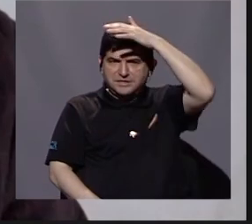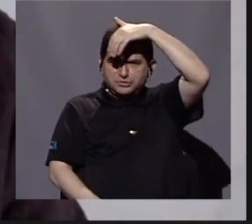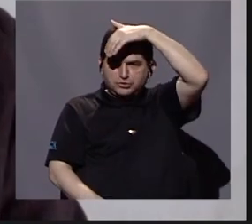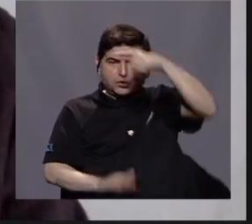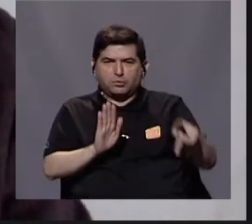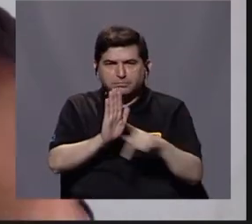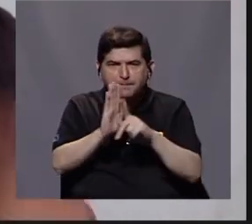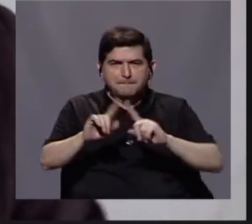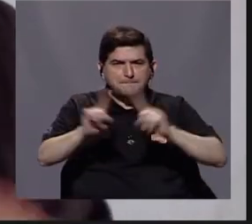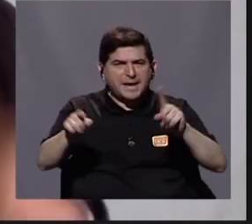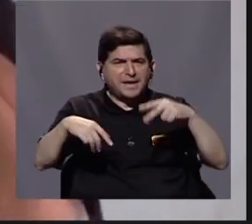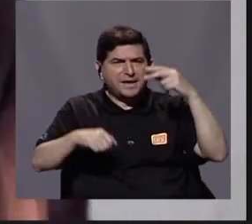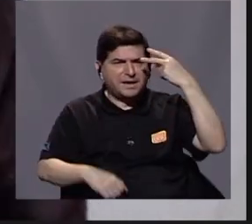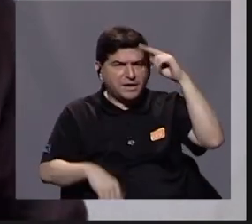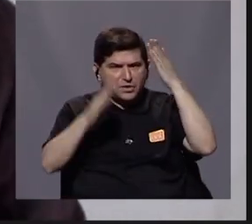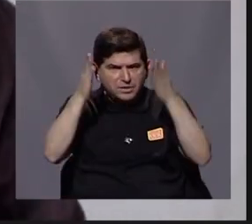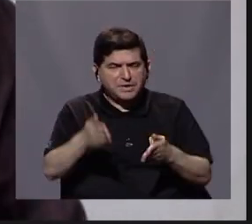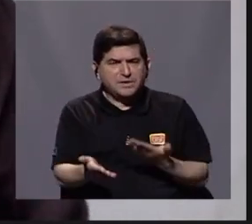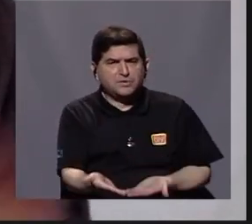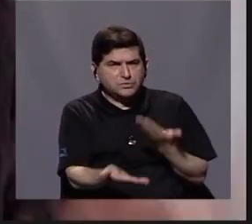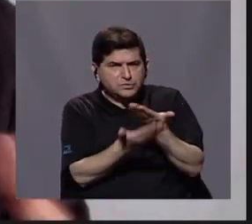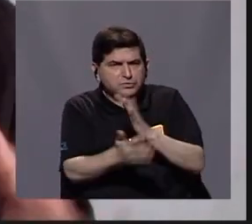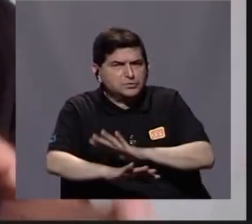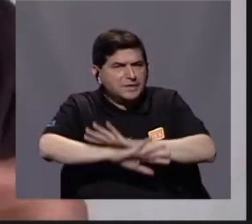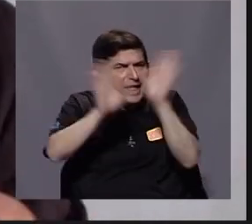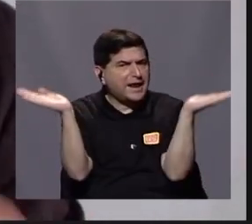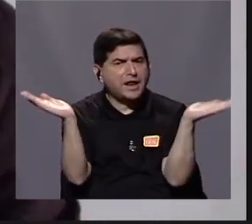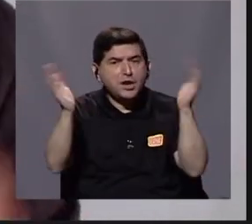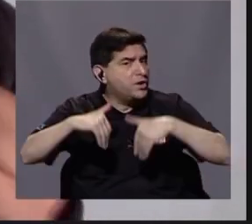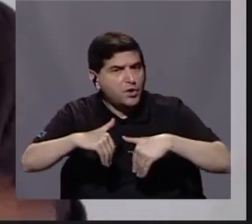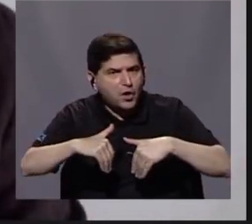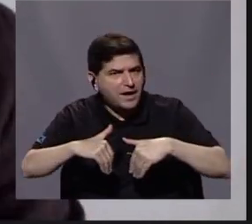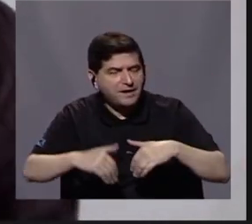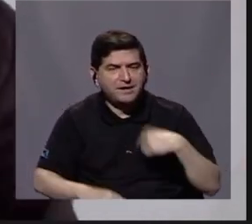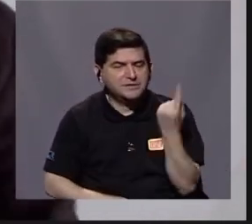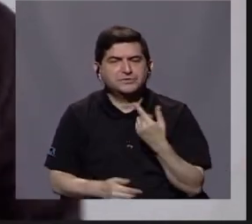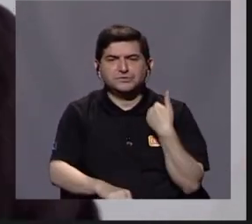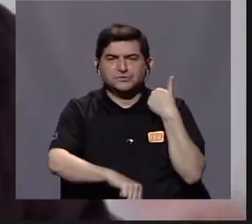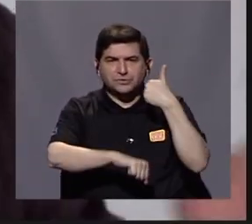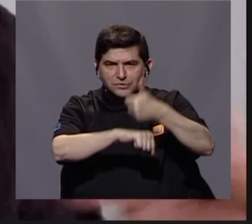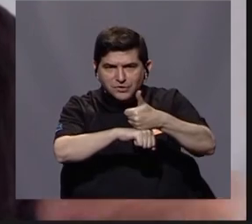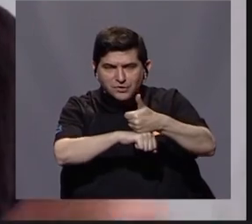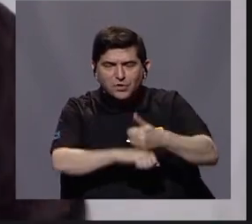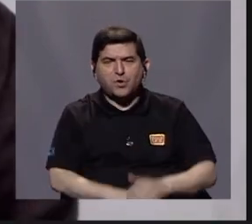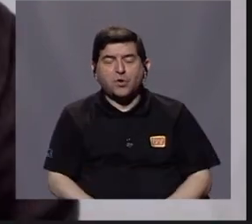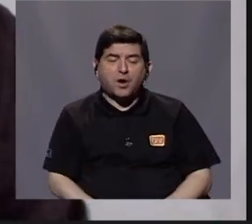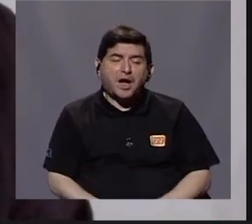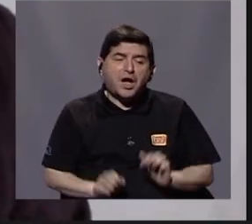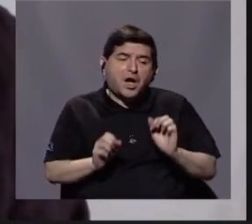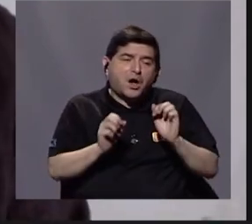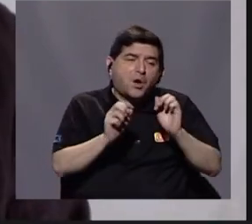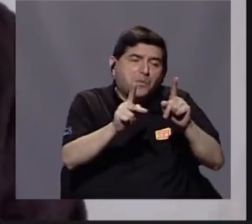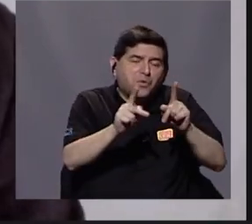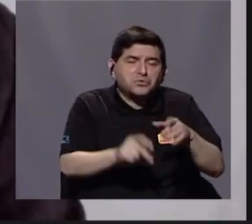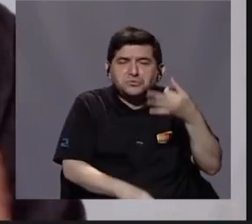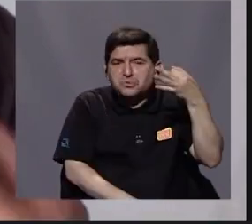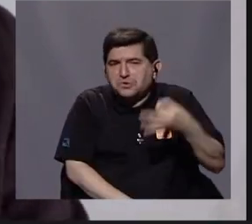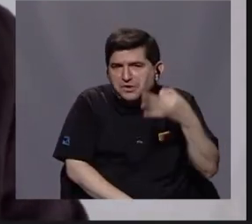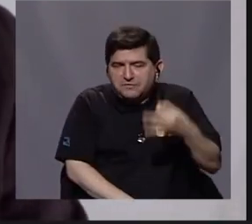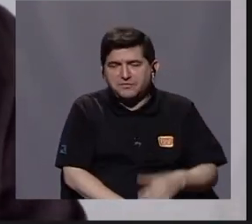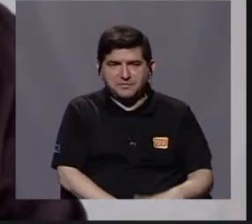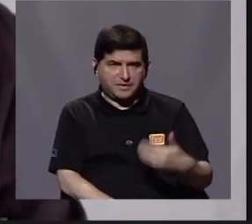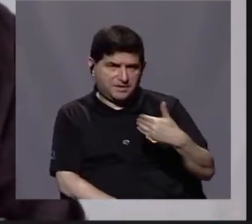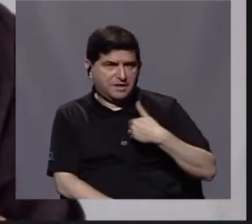mexicanos, una propuesta clara, no, únicamente establece vías, vías formales para la